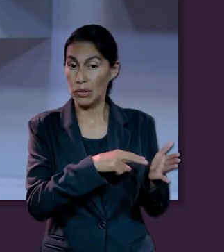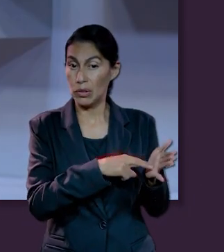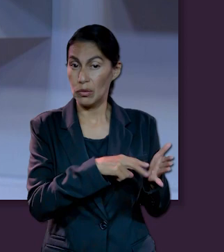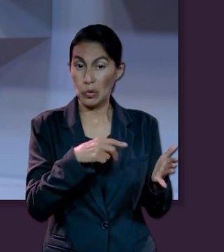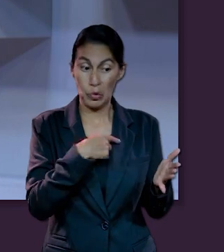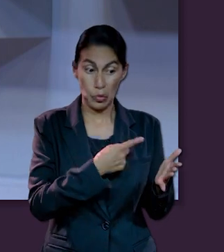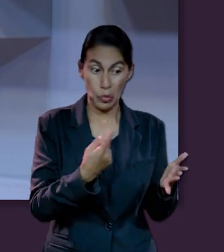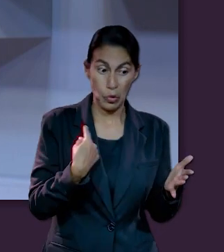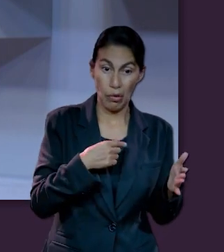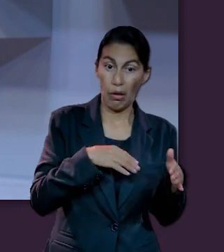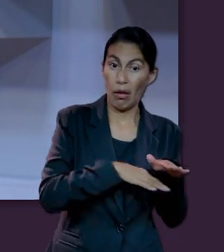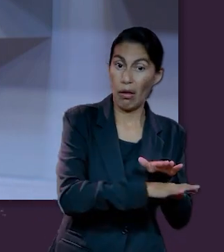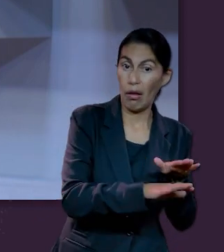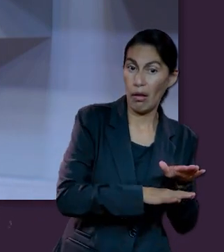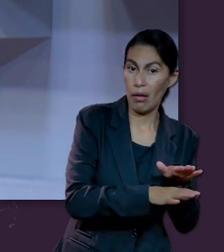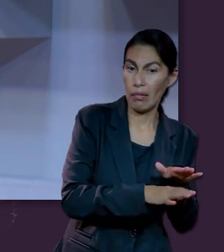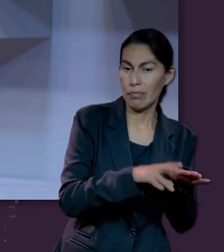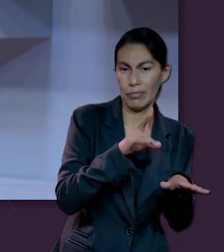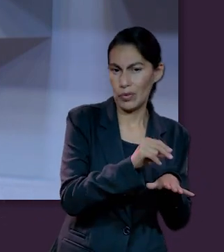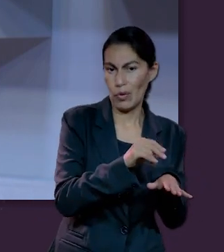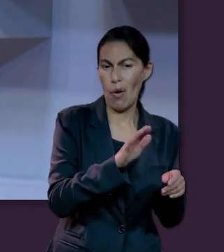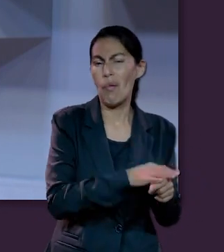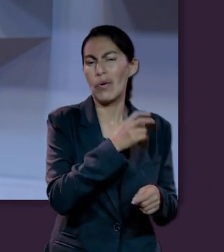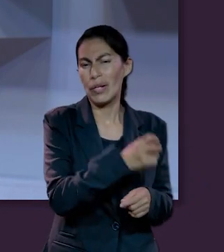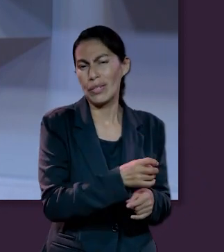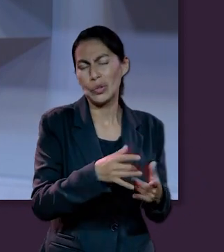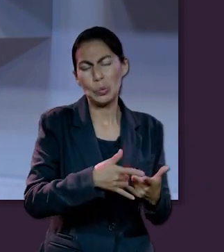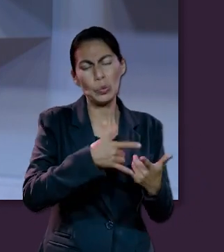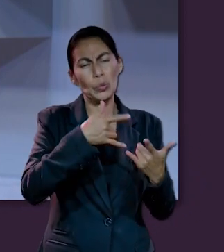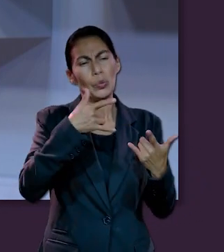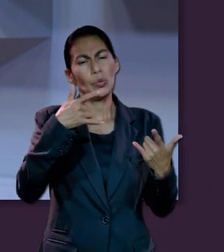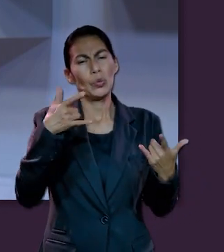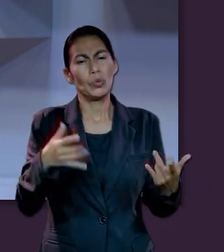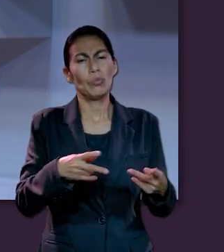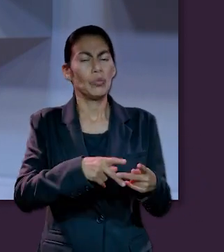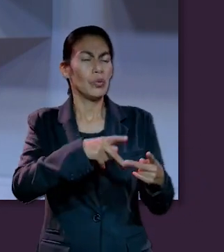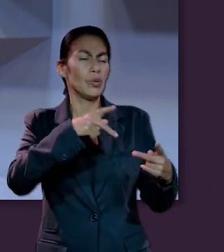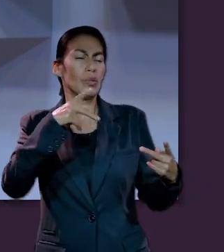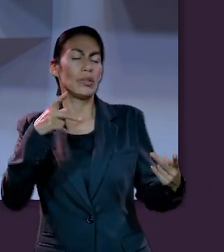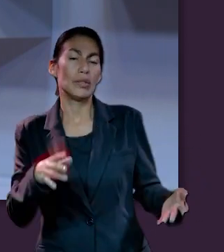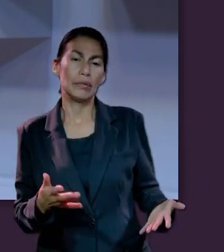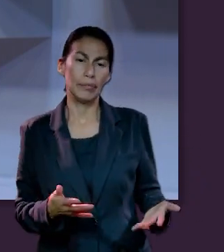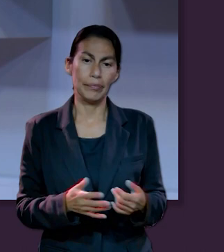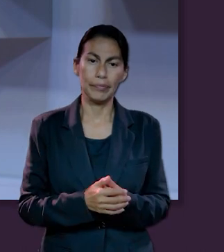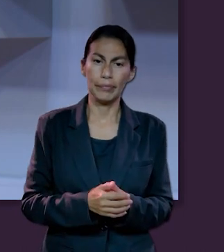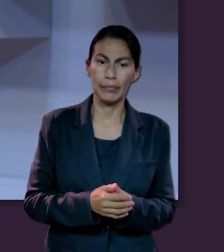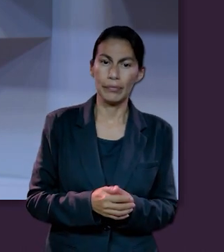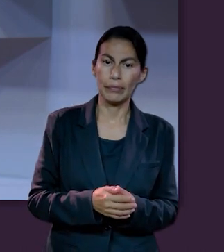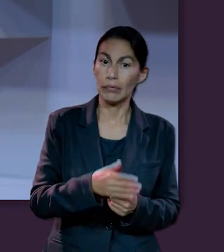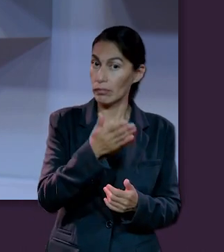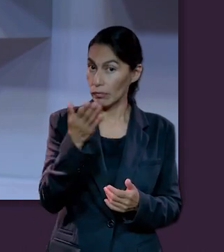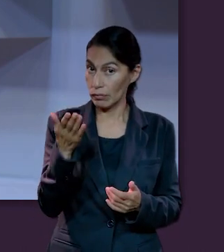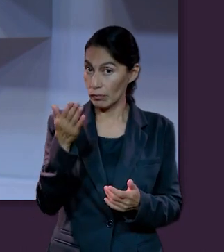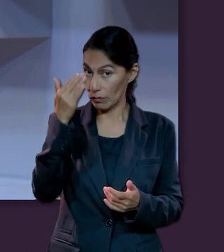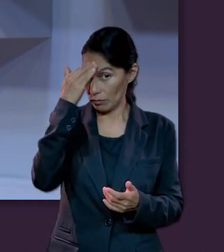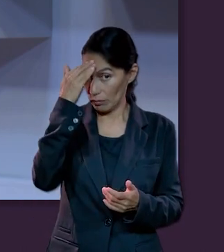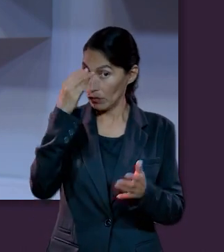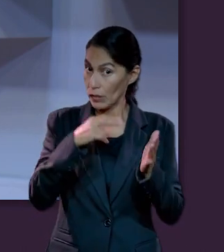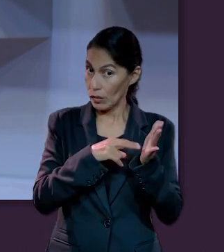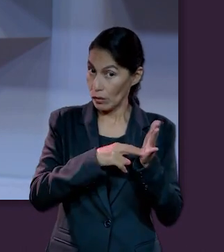basarnos en estos textos, ya que fueron escritos en este lenguaje, de pronto un poco más metafórico.